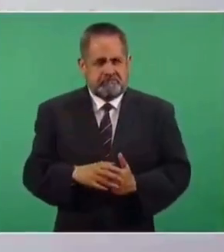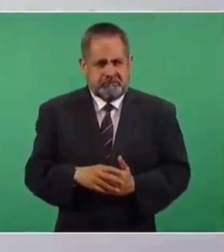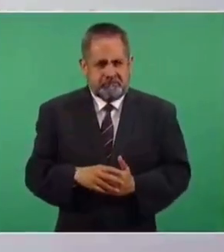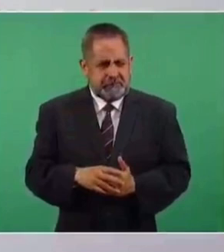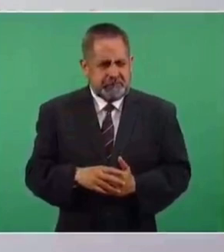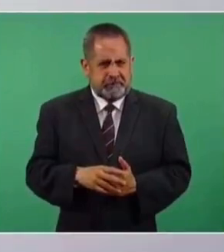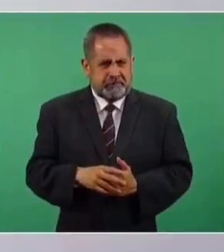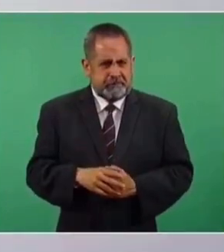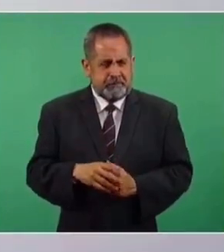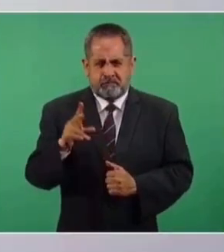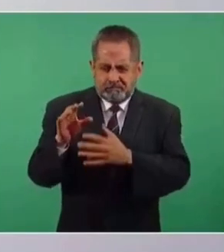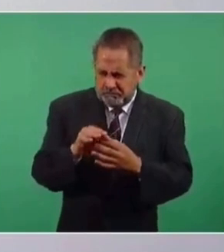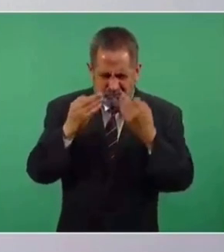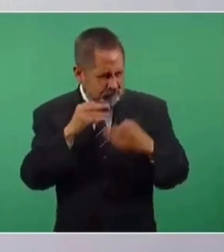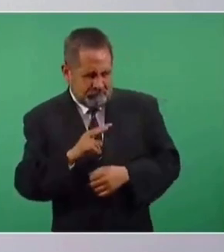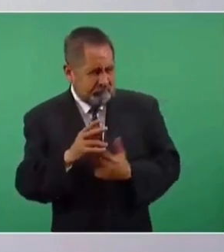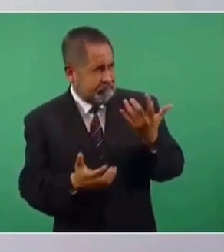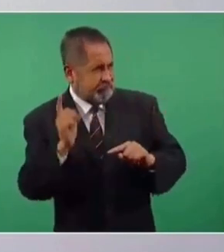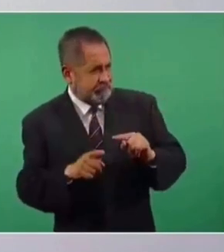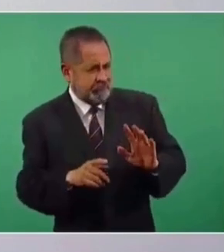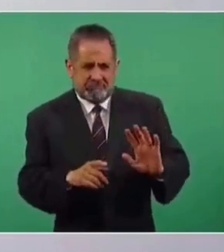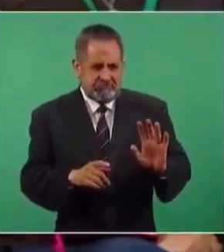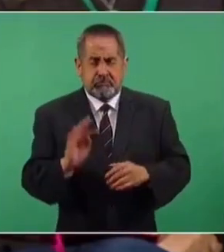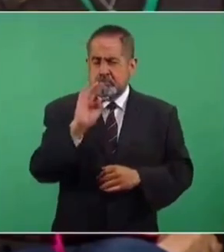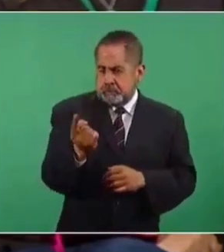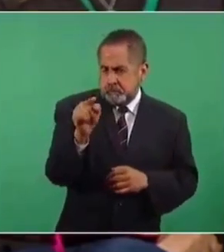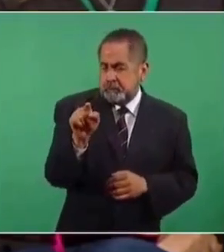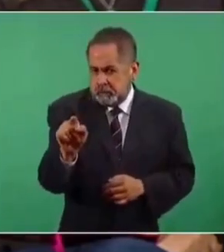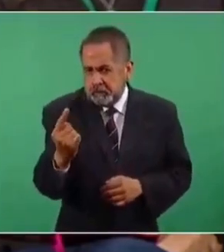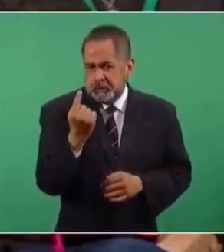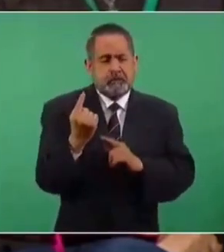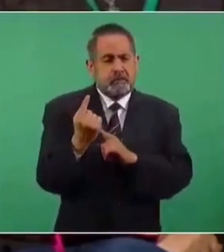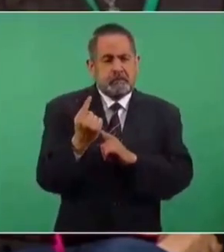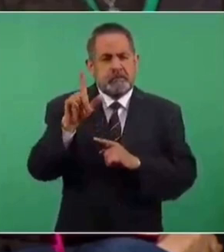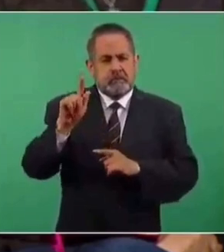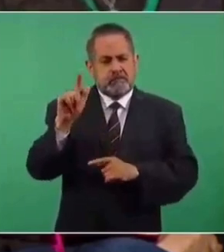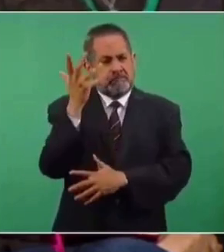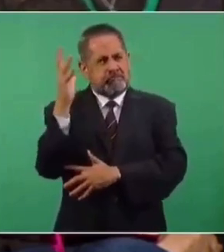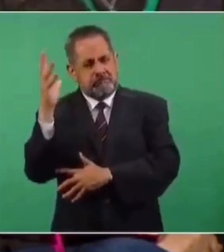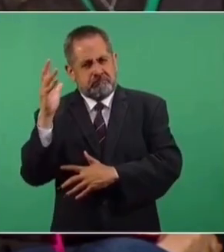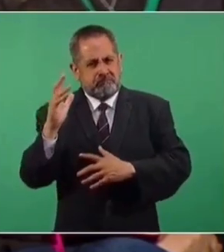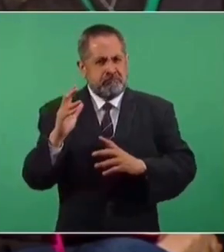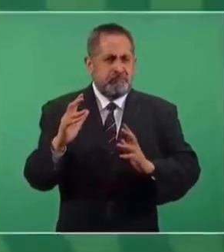se apega a la realidad. Puede ser que tu caso de 70 árboles